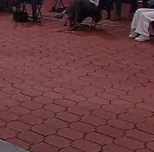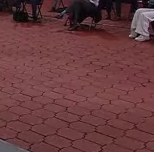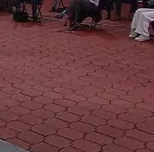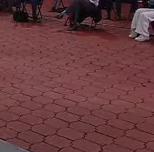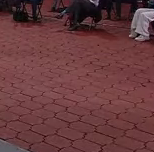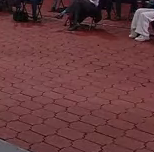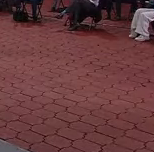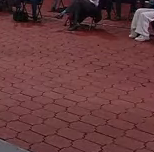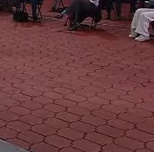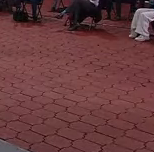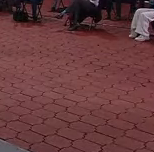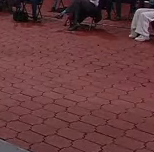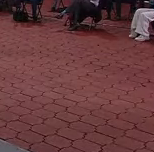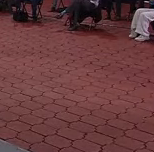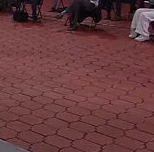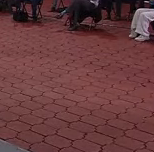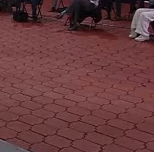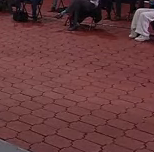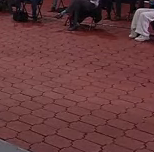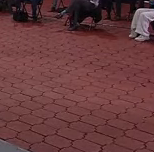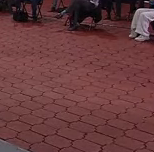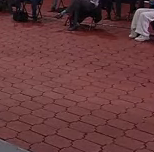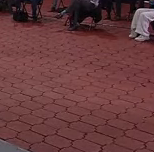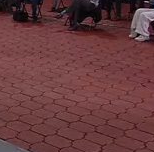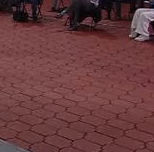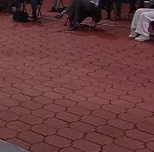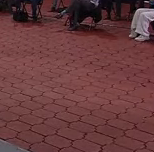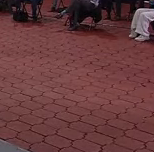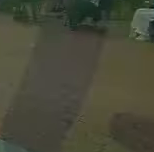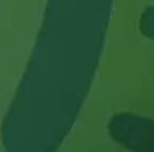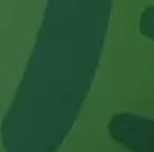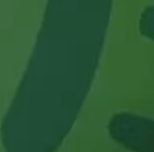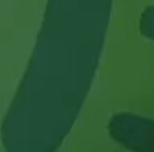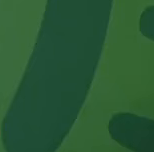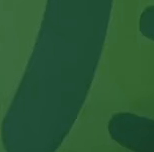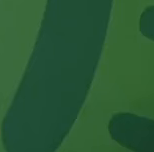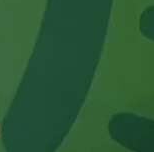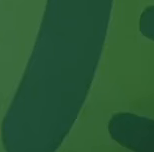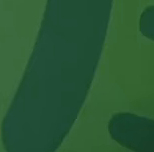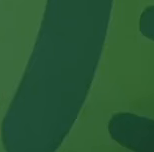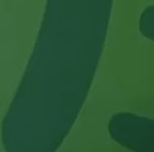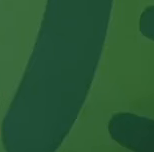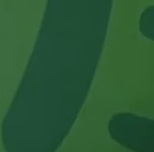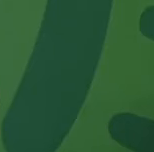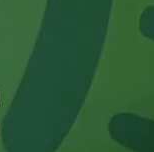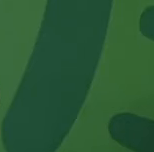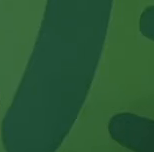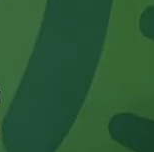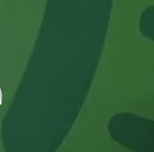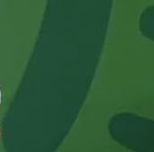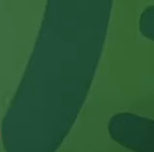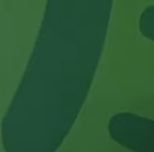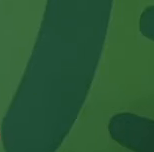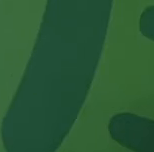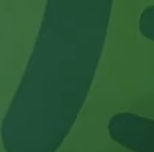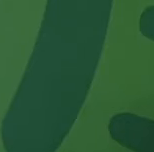y agradecer mucho la hospitalidad del pueblo de Jalisco,